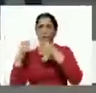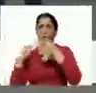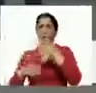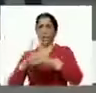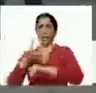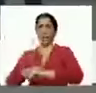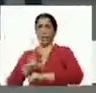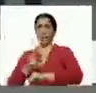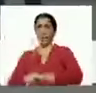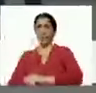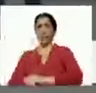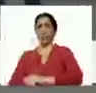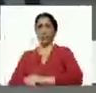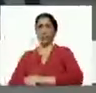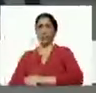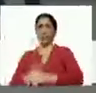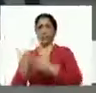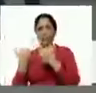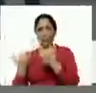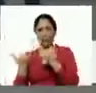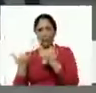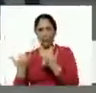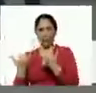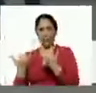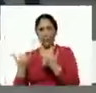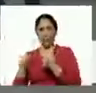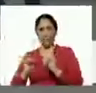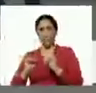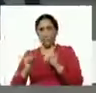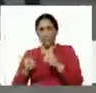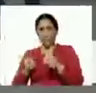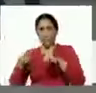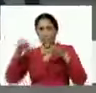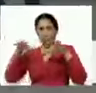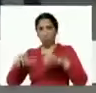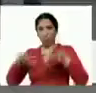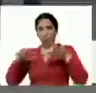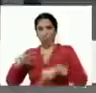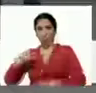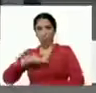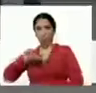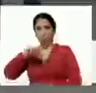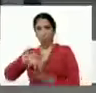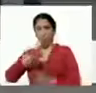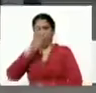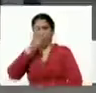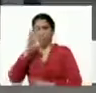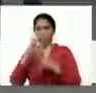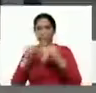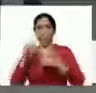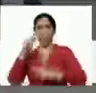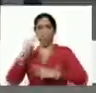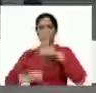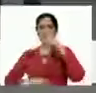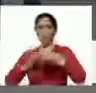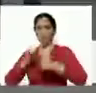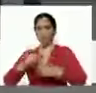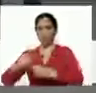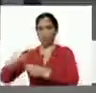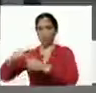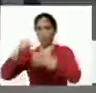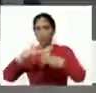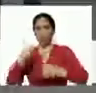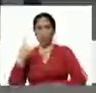tiempo acaban de llegar las lluvias a nuestro estado Varina y ya todos los productores tienen